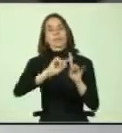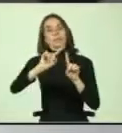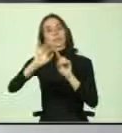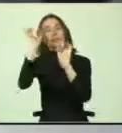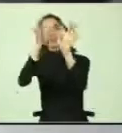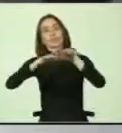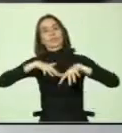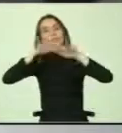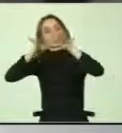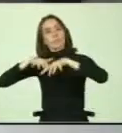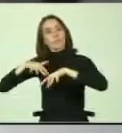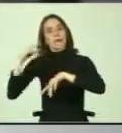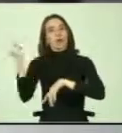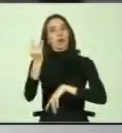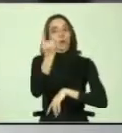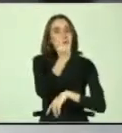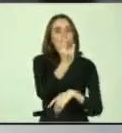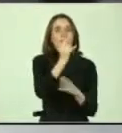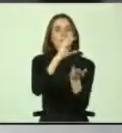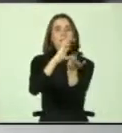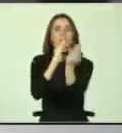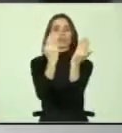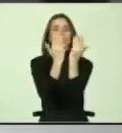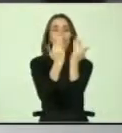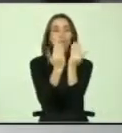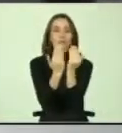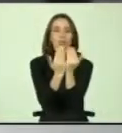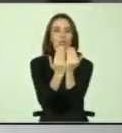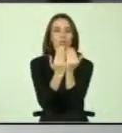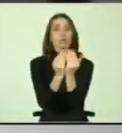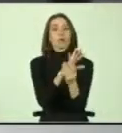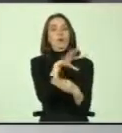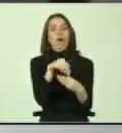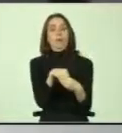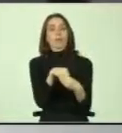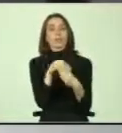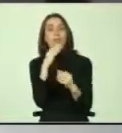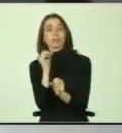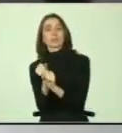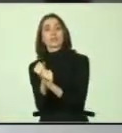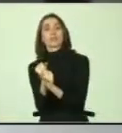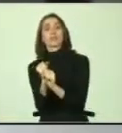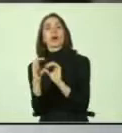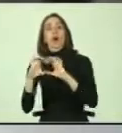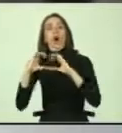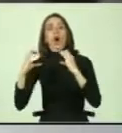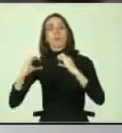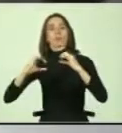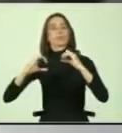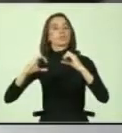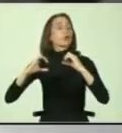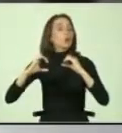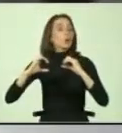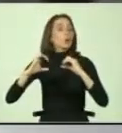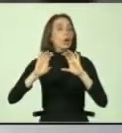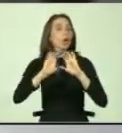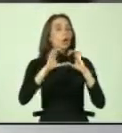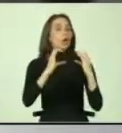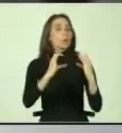seminarios con universidades, centros de estudios y entre ellos con la Corporación Administrativa, perdón, con la